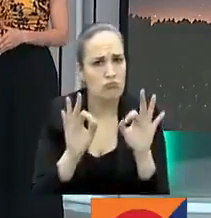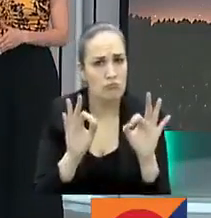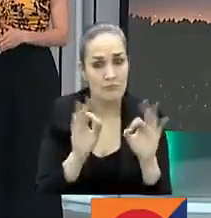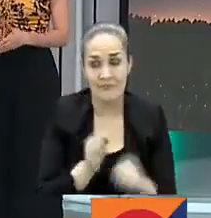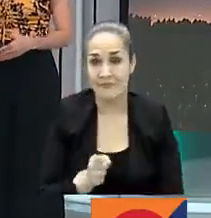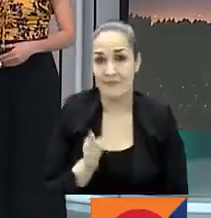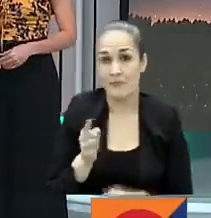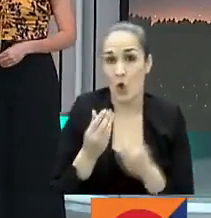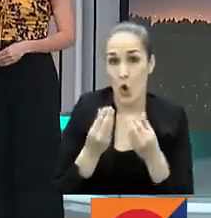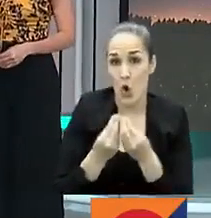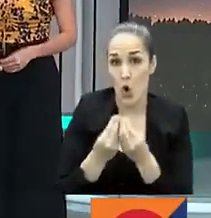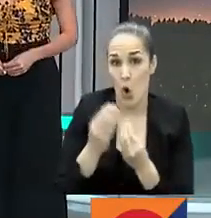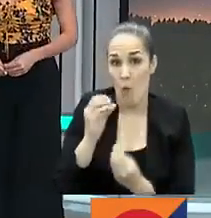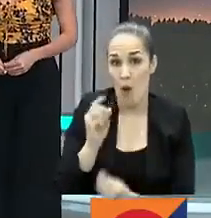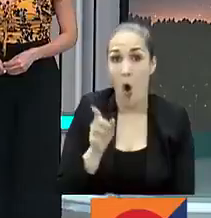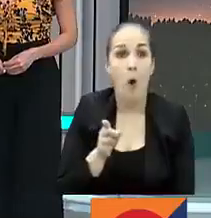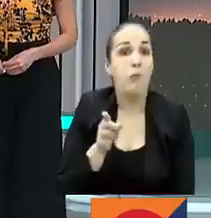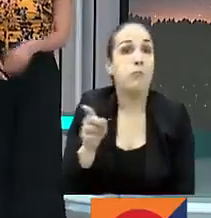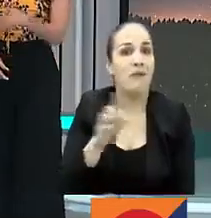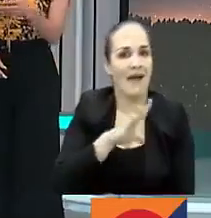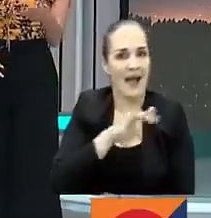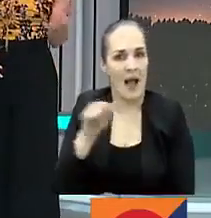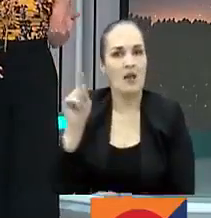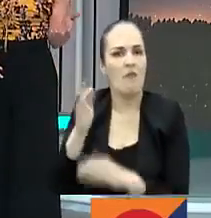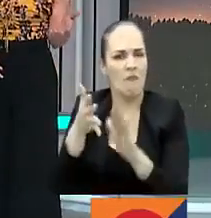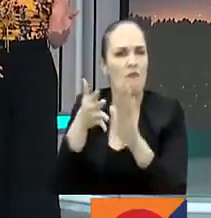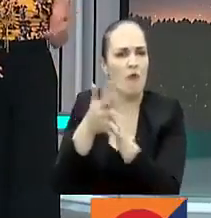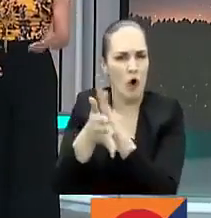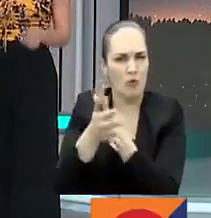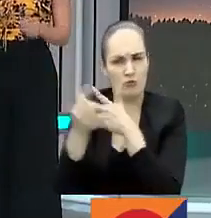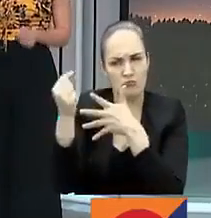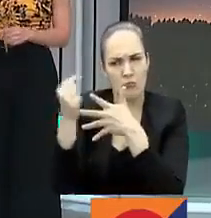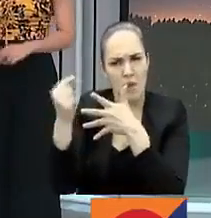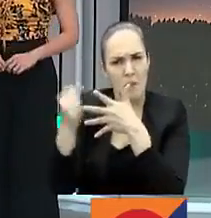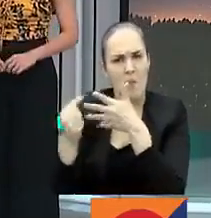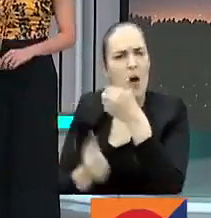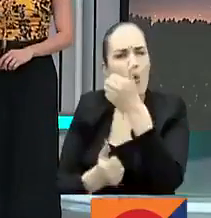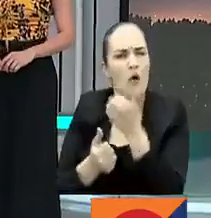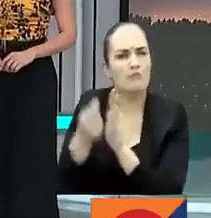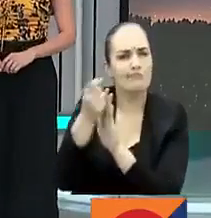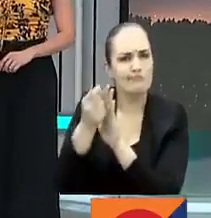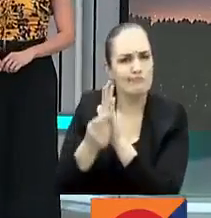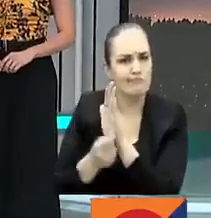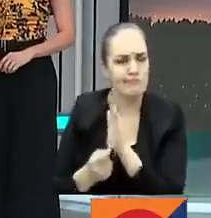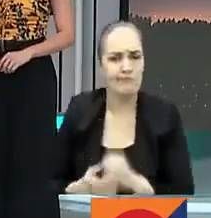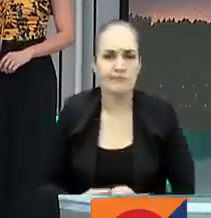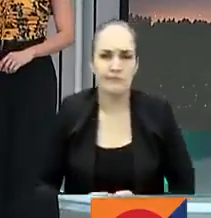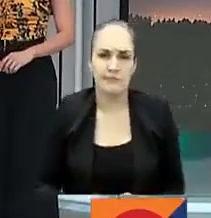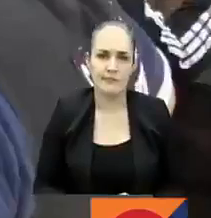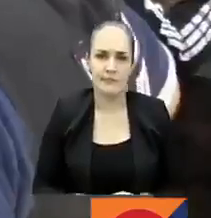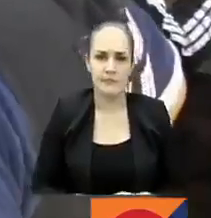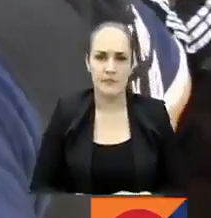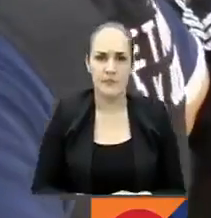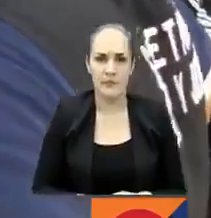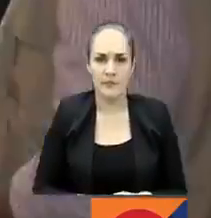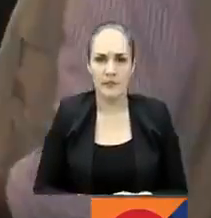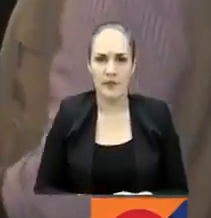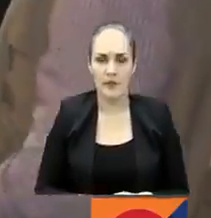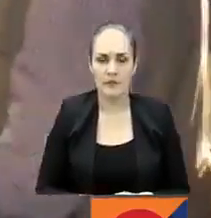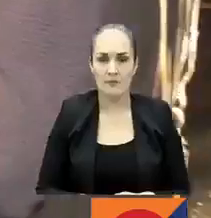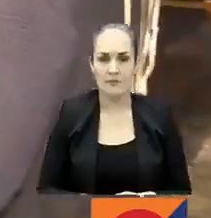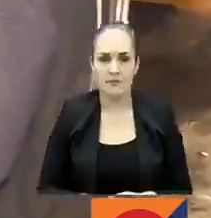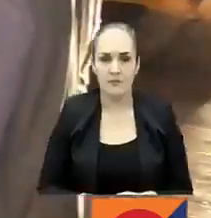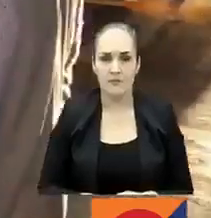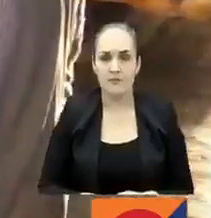Carlos Gutiérrez nos preparó un reporte para conocer cuáles son las medidas que se rigen por el momento. Entre las acciones